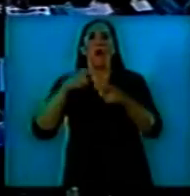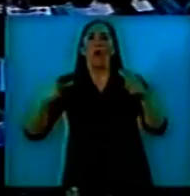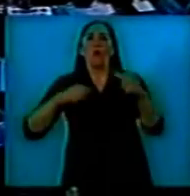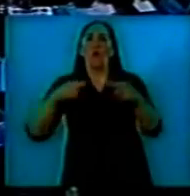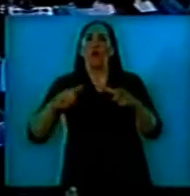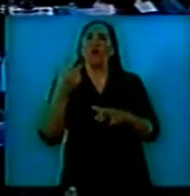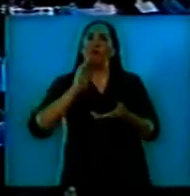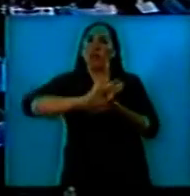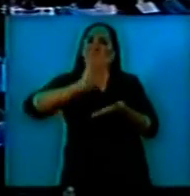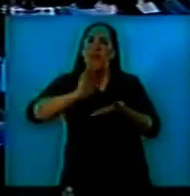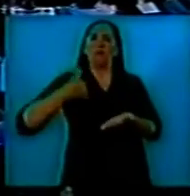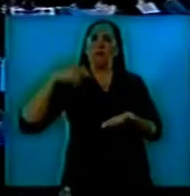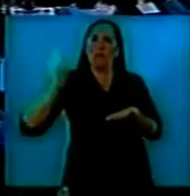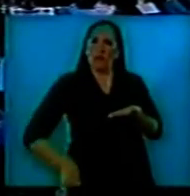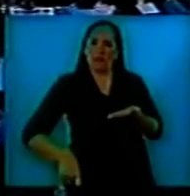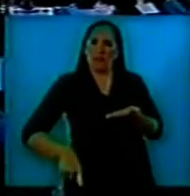deuda argentina.